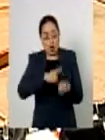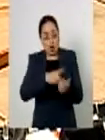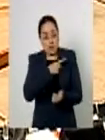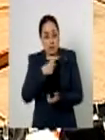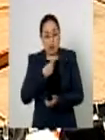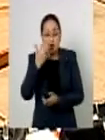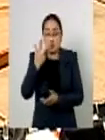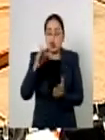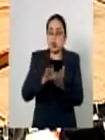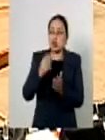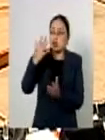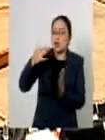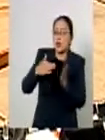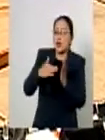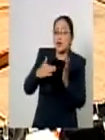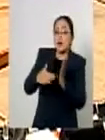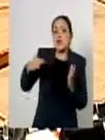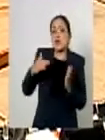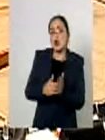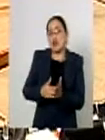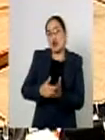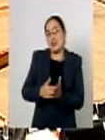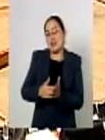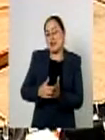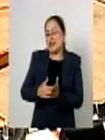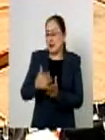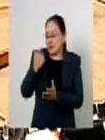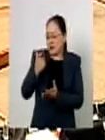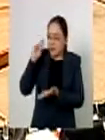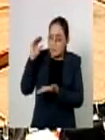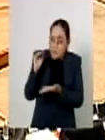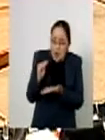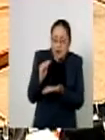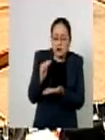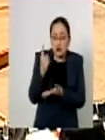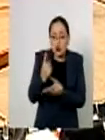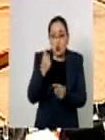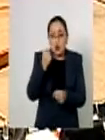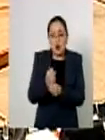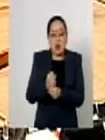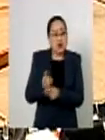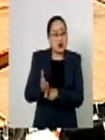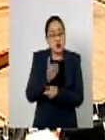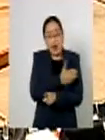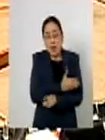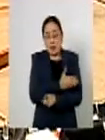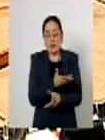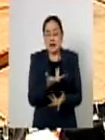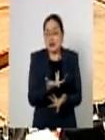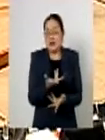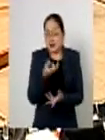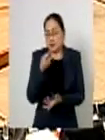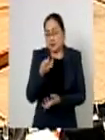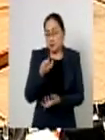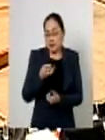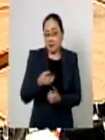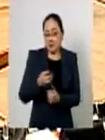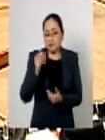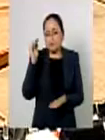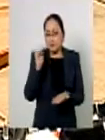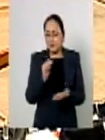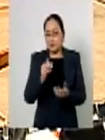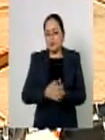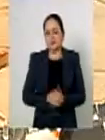.5 mil millones de pesos menos que el registrado al cierre de 2016